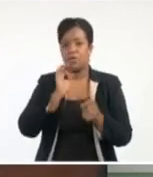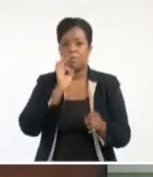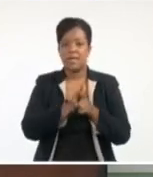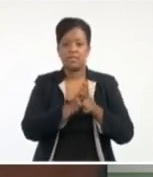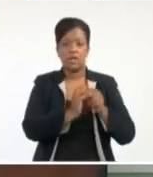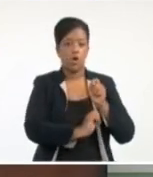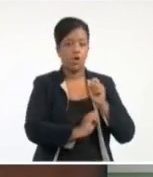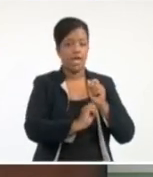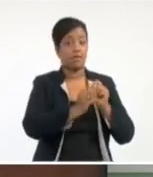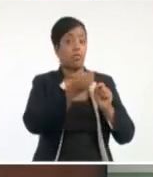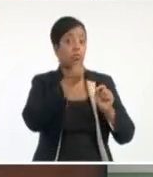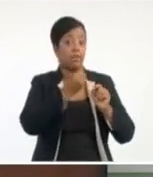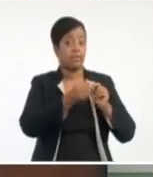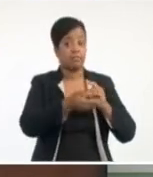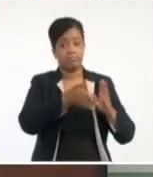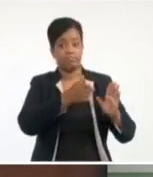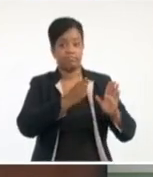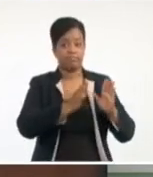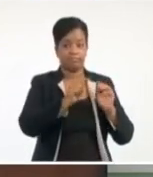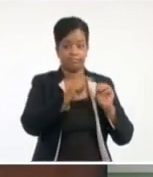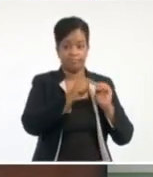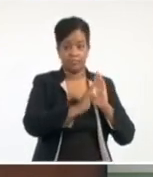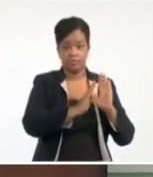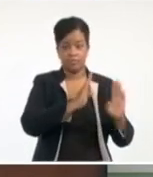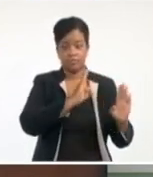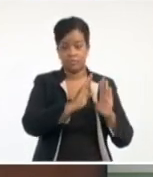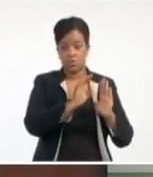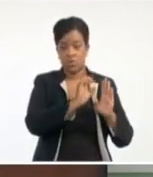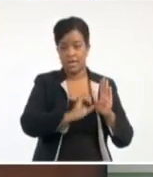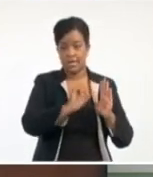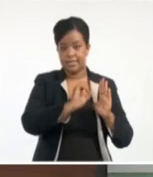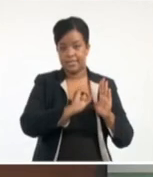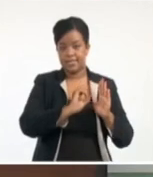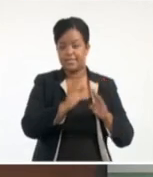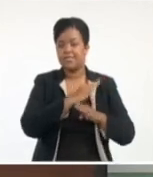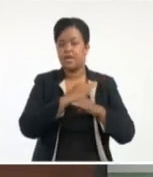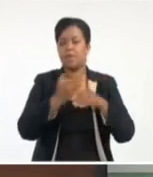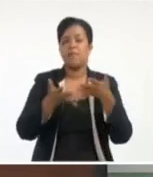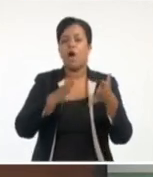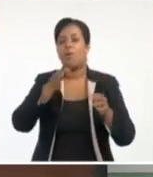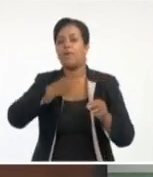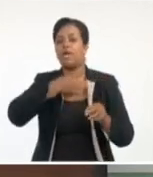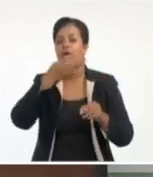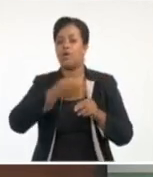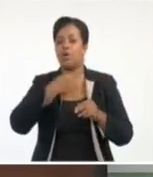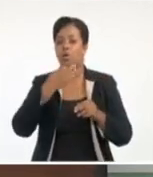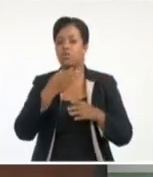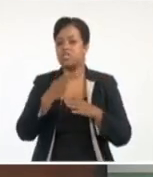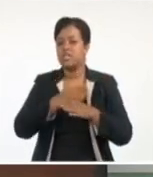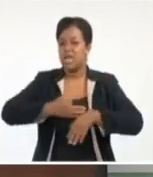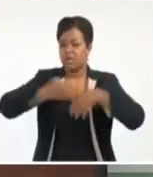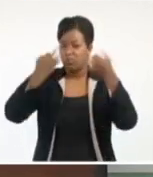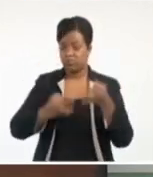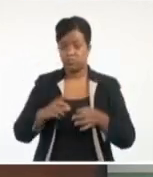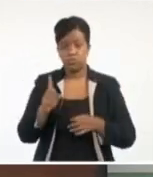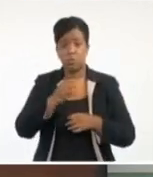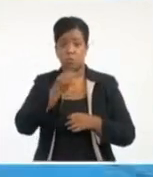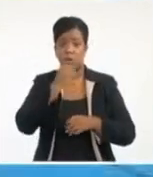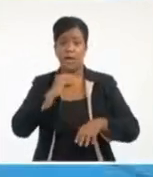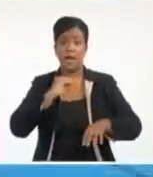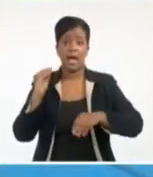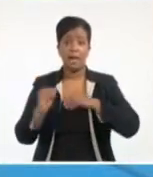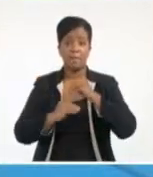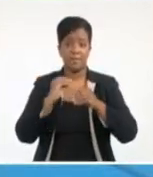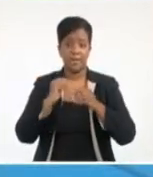Fíjense que este cono de probabilidad no quiere decir, como algunas personas puedan pensar, la raya en el medio es el